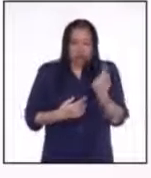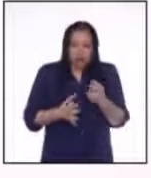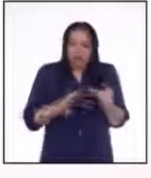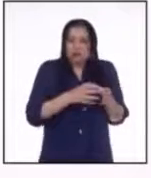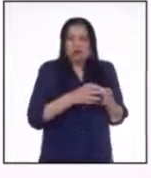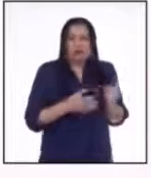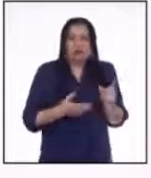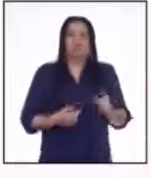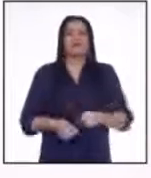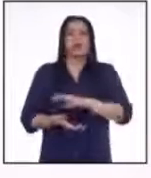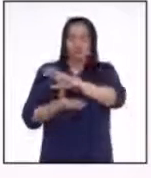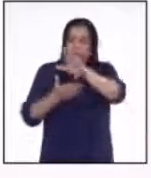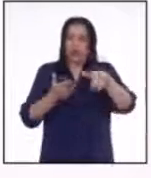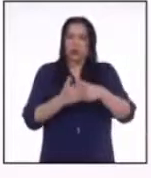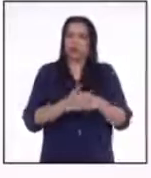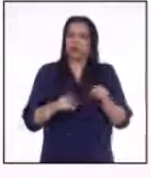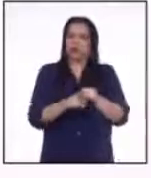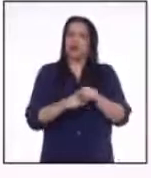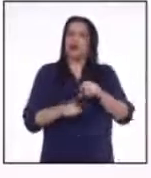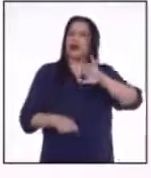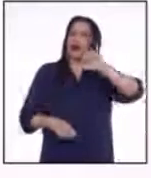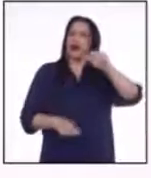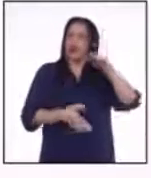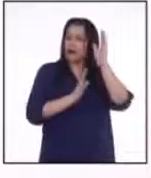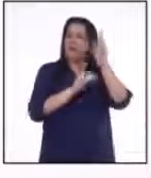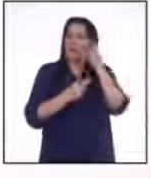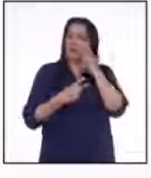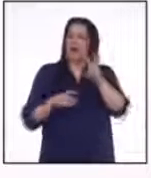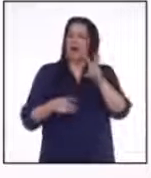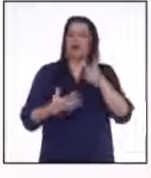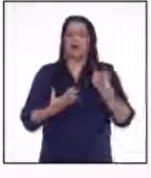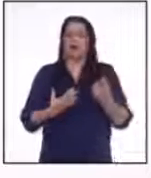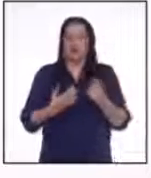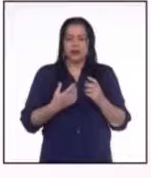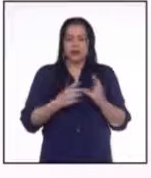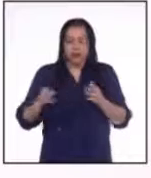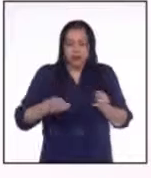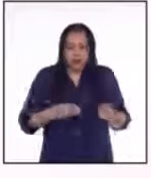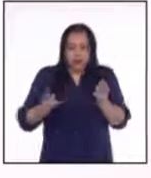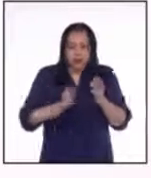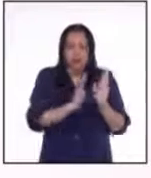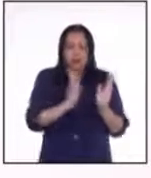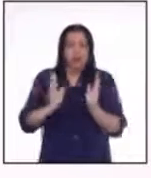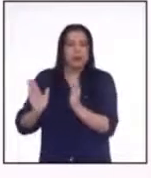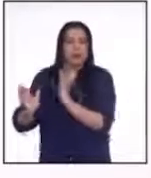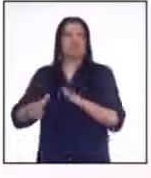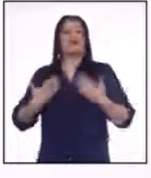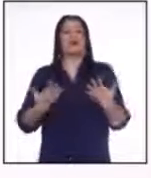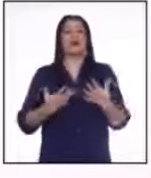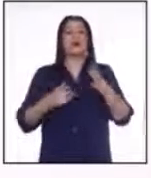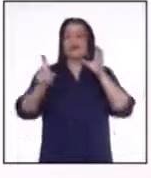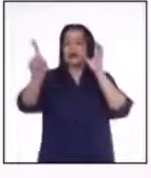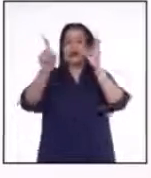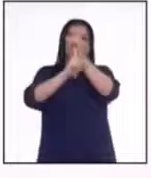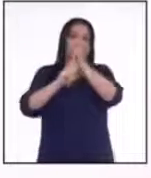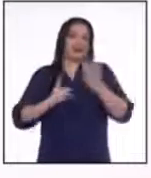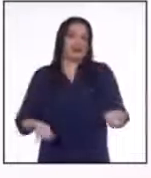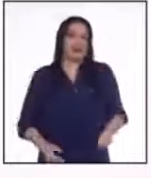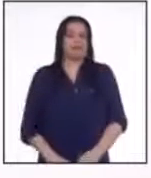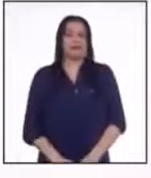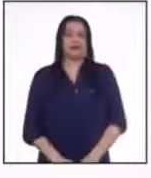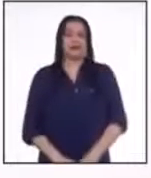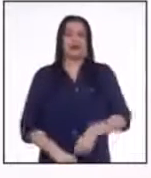solas. También Javier se dio cuenta de esto y armó una estrategia para poder lograr lo que quería.